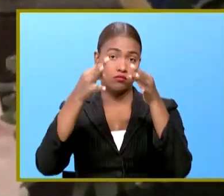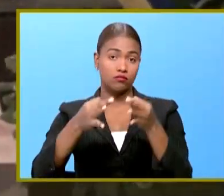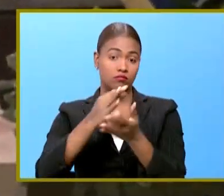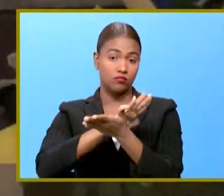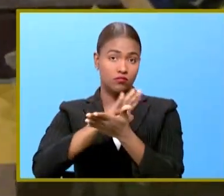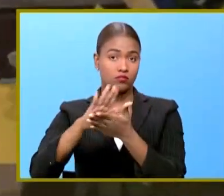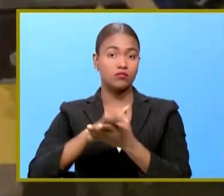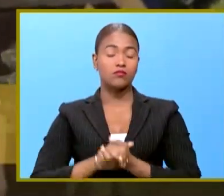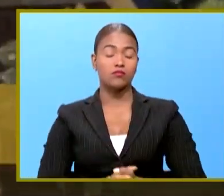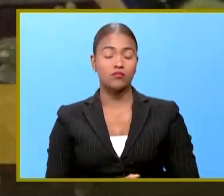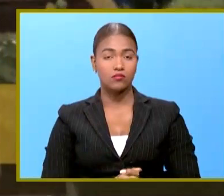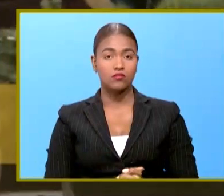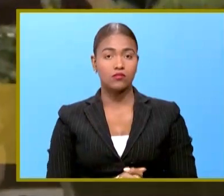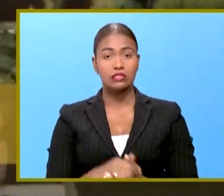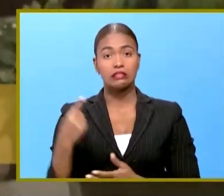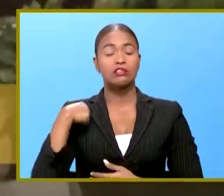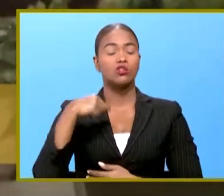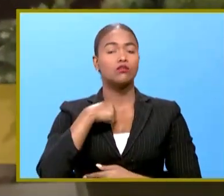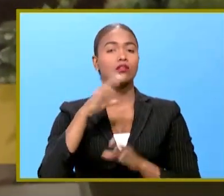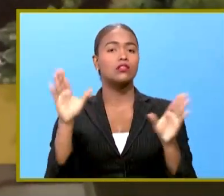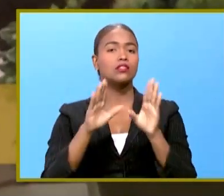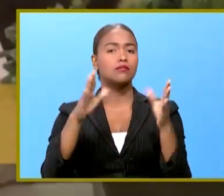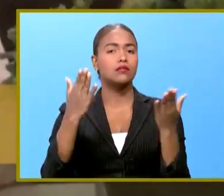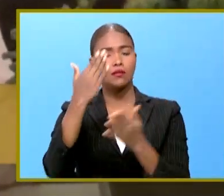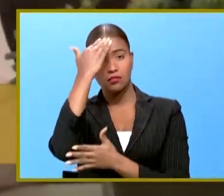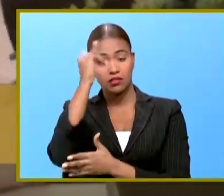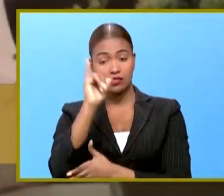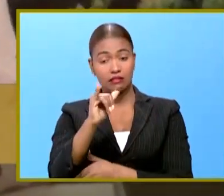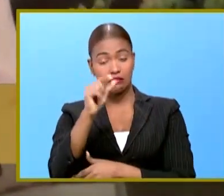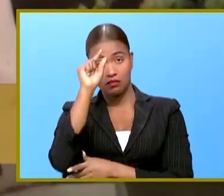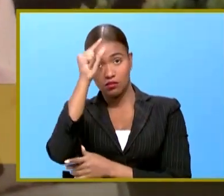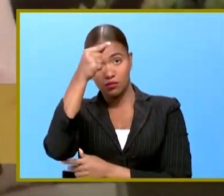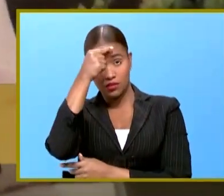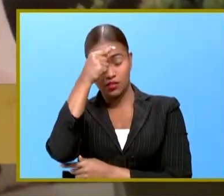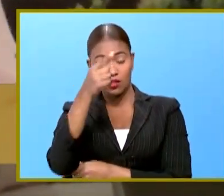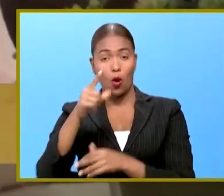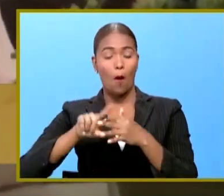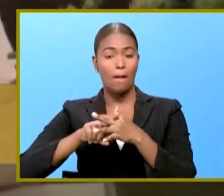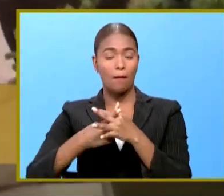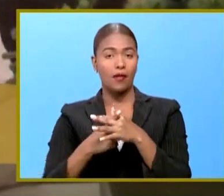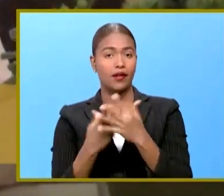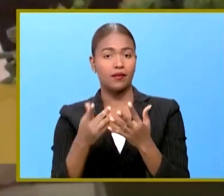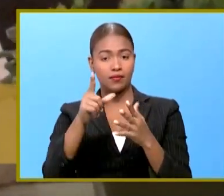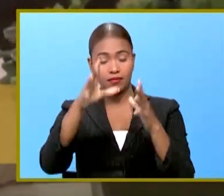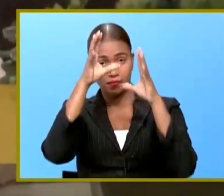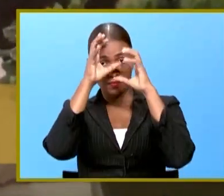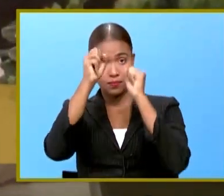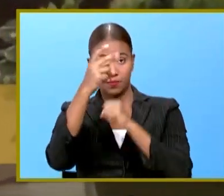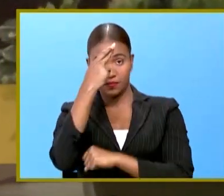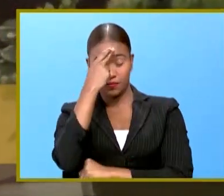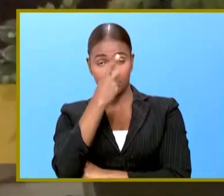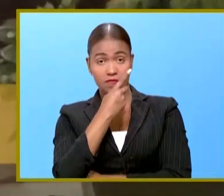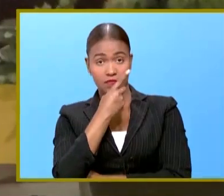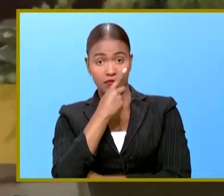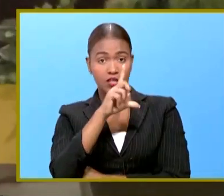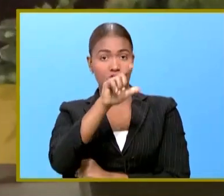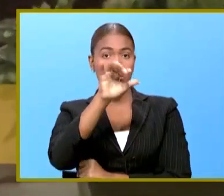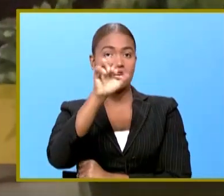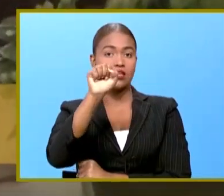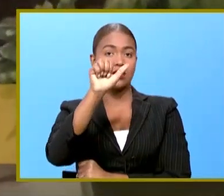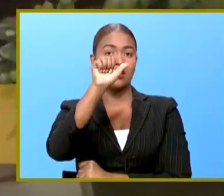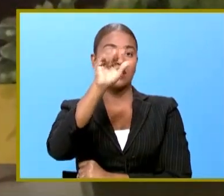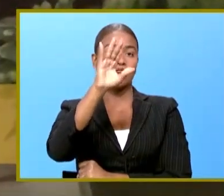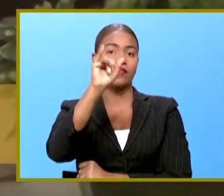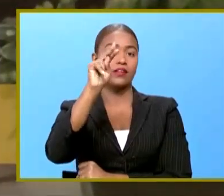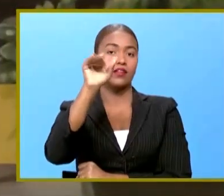lo hacemos porque este gobierno comenzando por el presidente de la república Luis Abinader